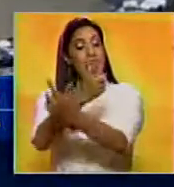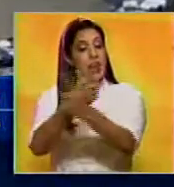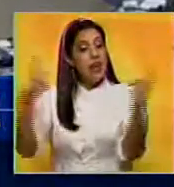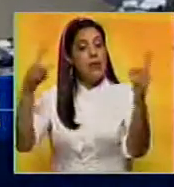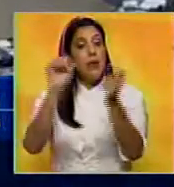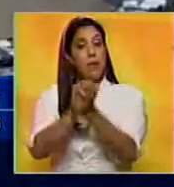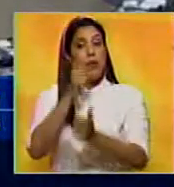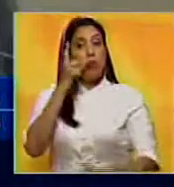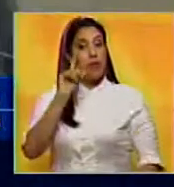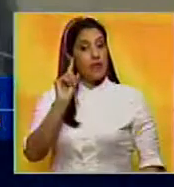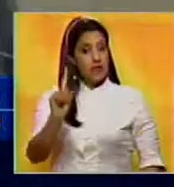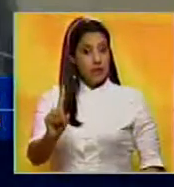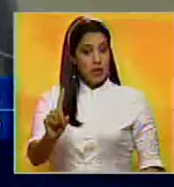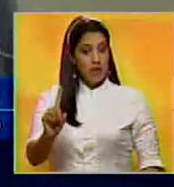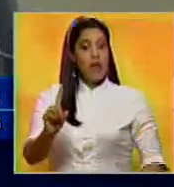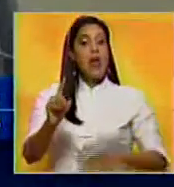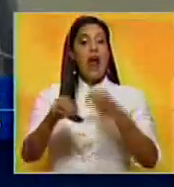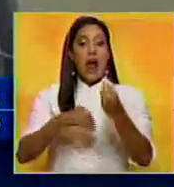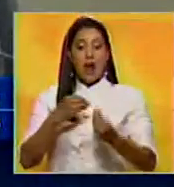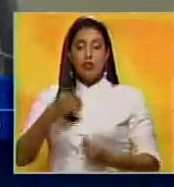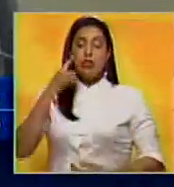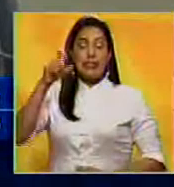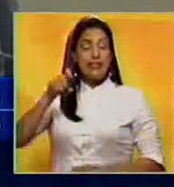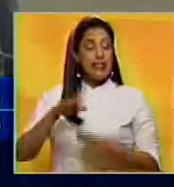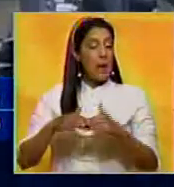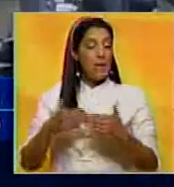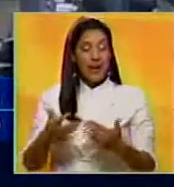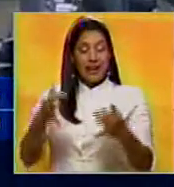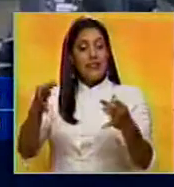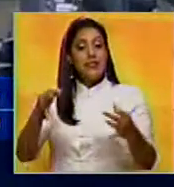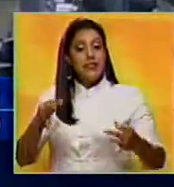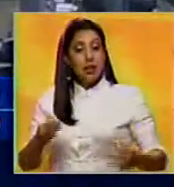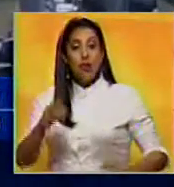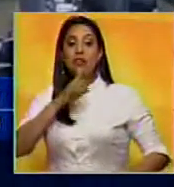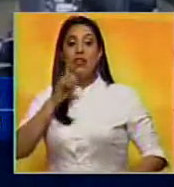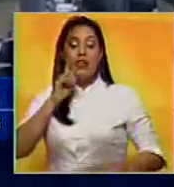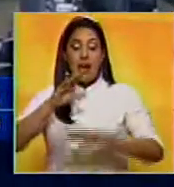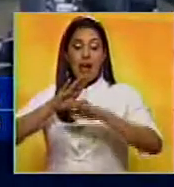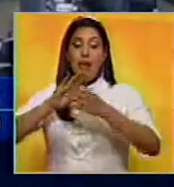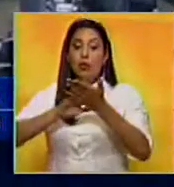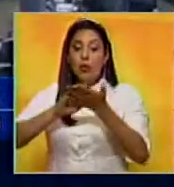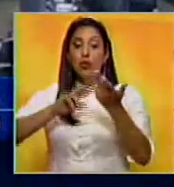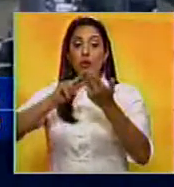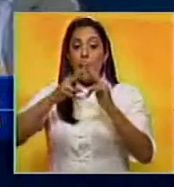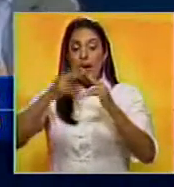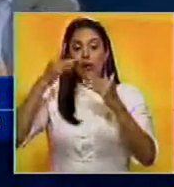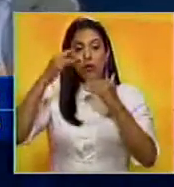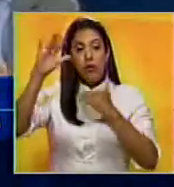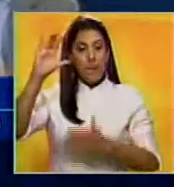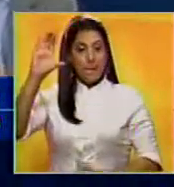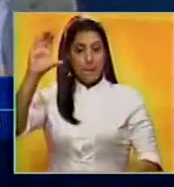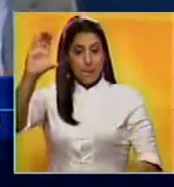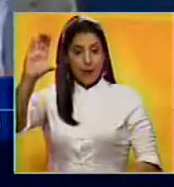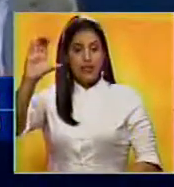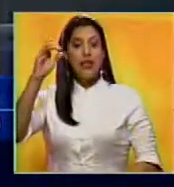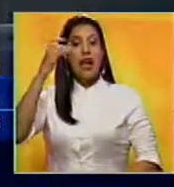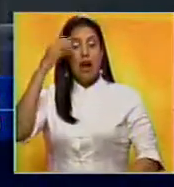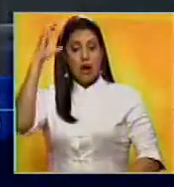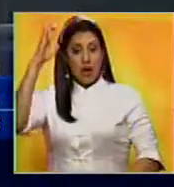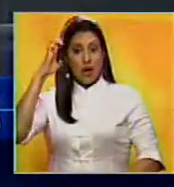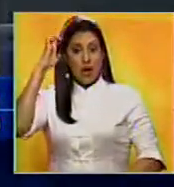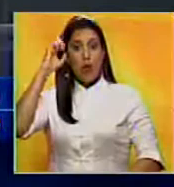todos los presos políticos, acción que consideran necesaria para garantizar una solución pacífica y duradera en el país. Los